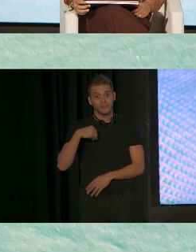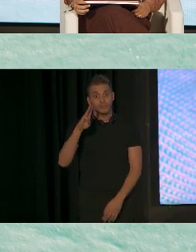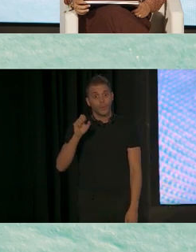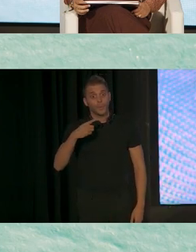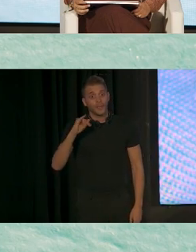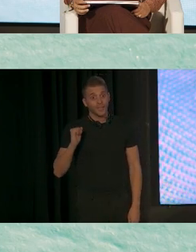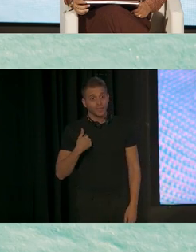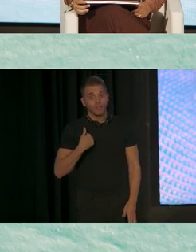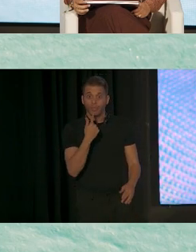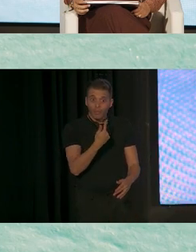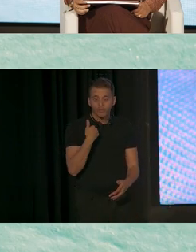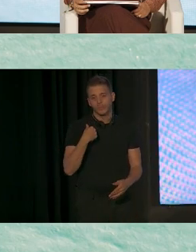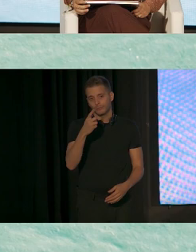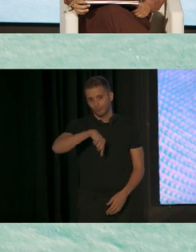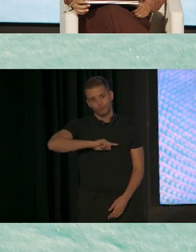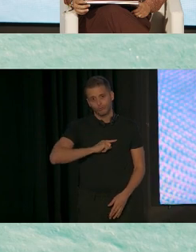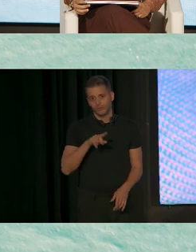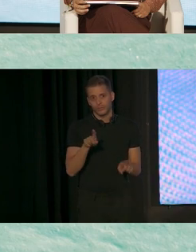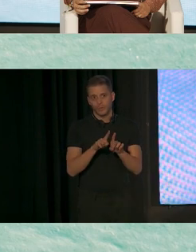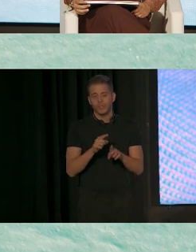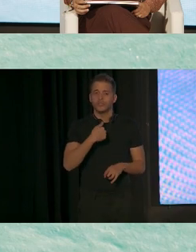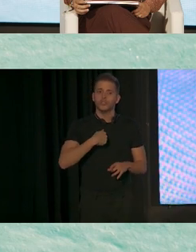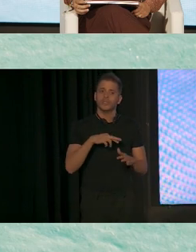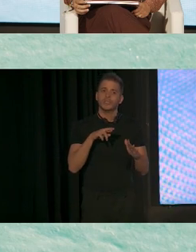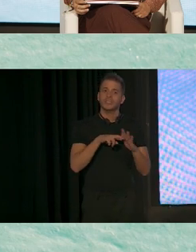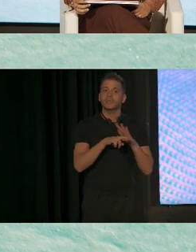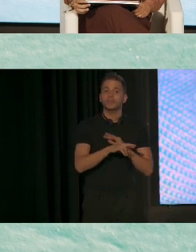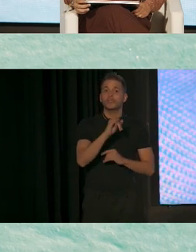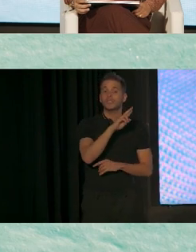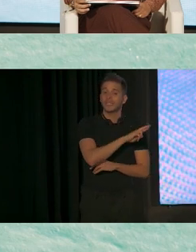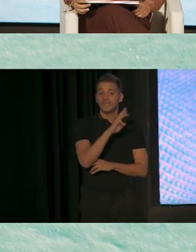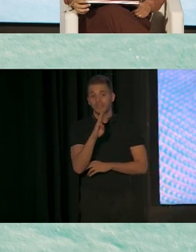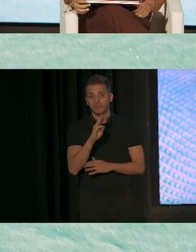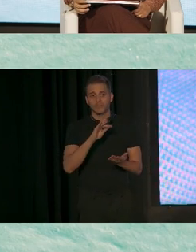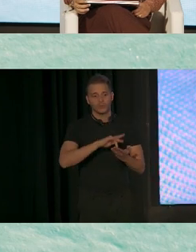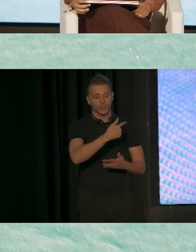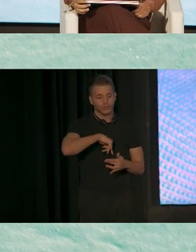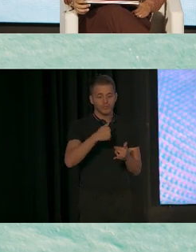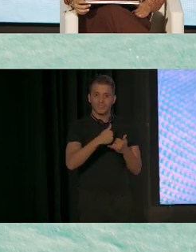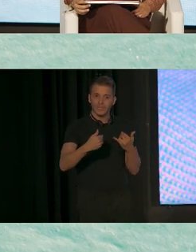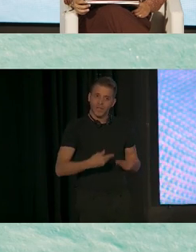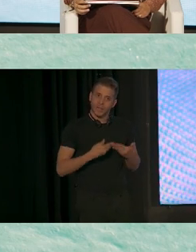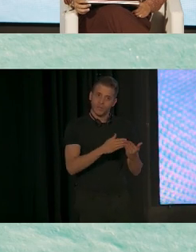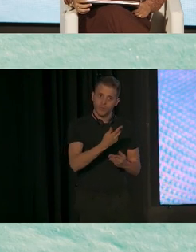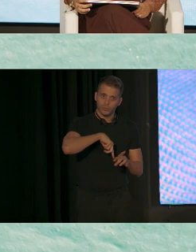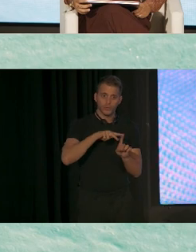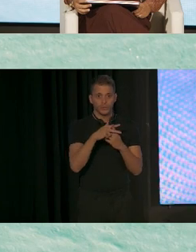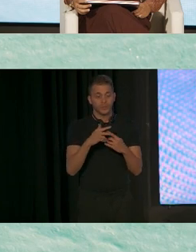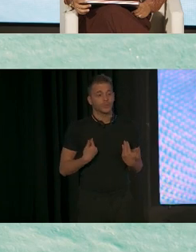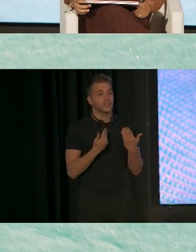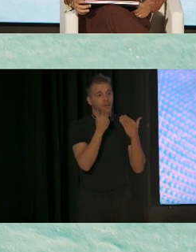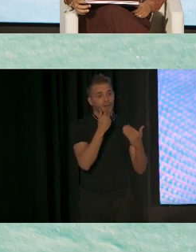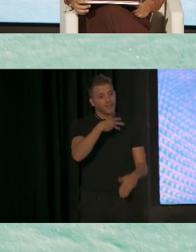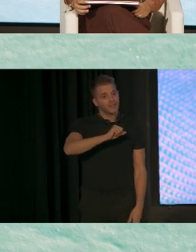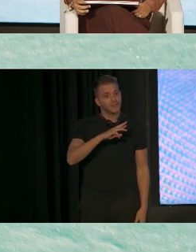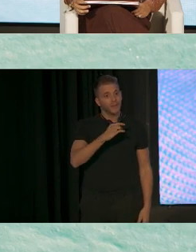Comparto los recursos del ERP en la línea de ayuda y nuestros talleres. Así que gracias a Marga